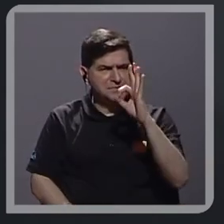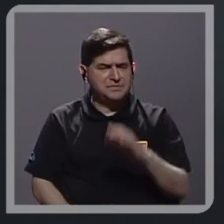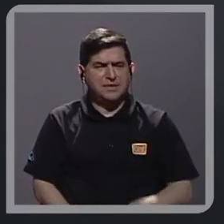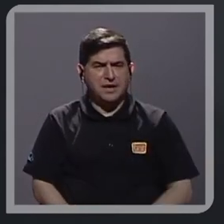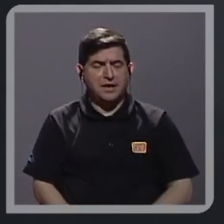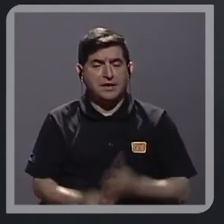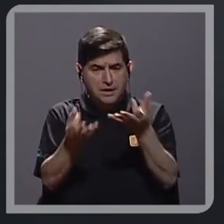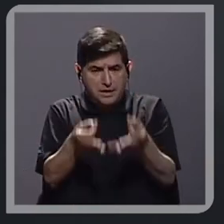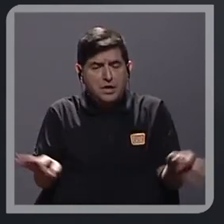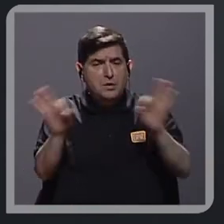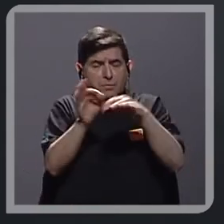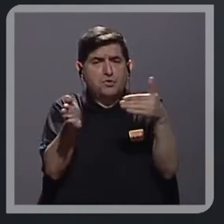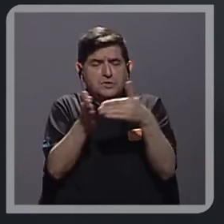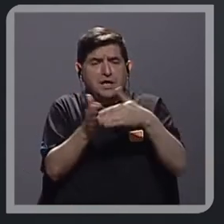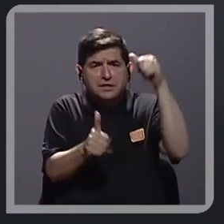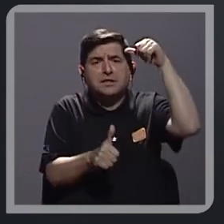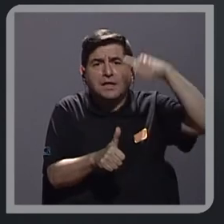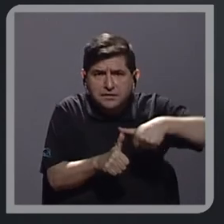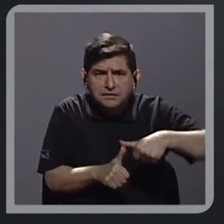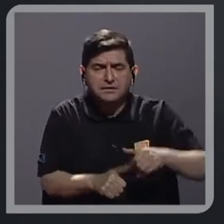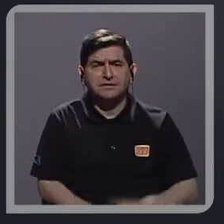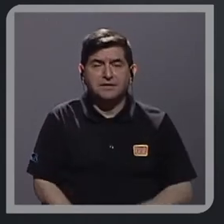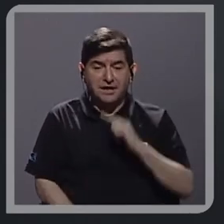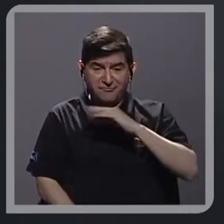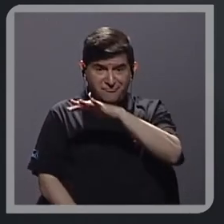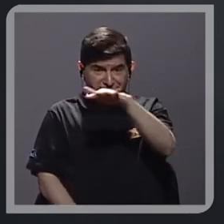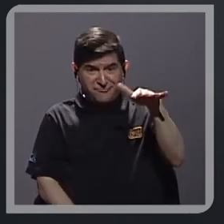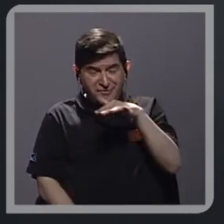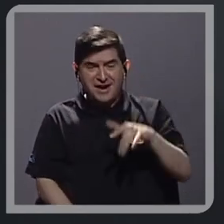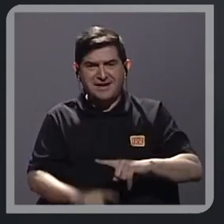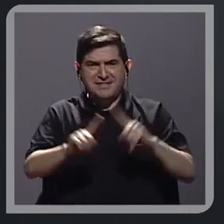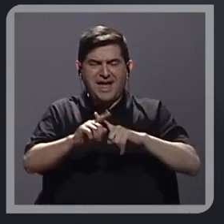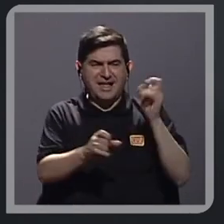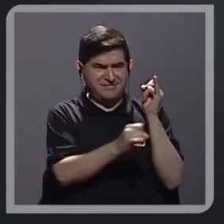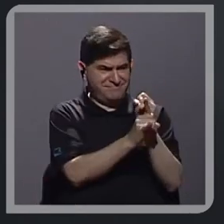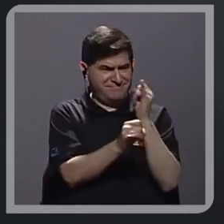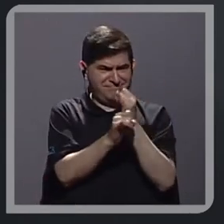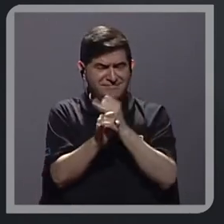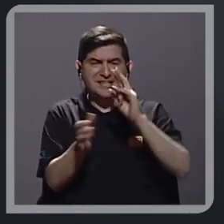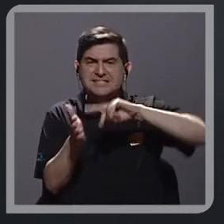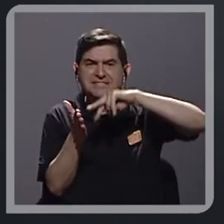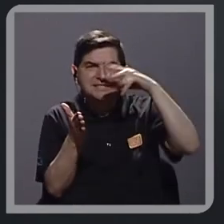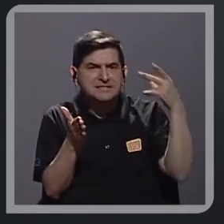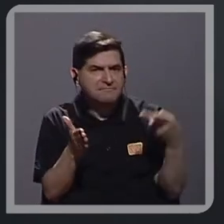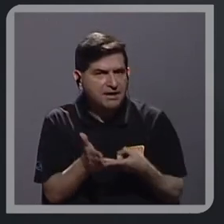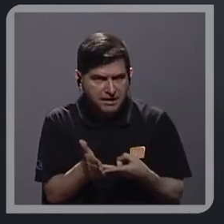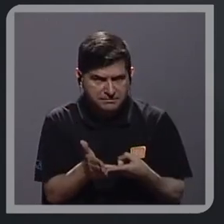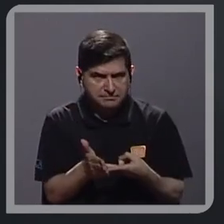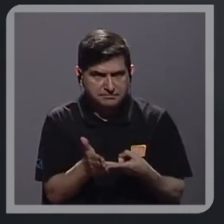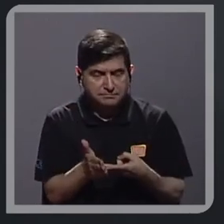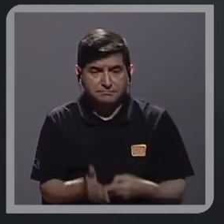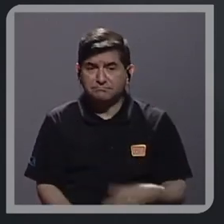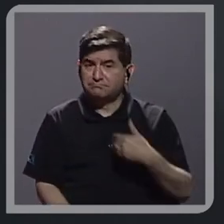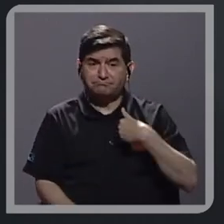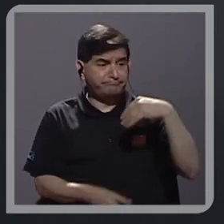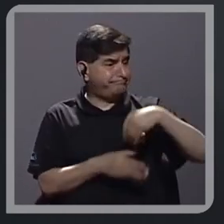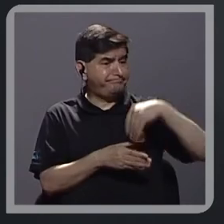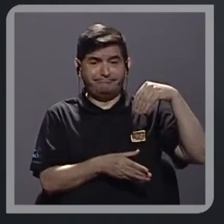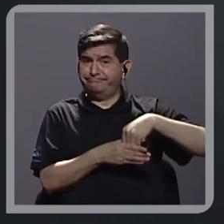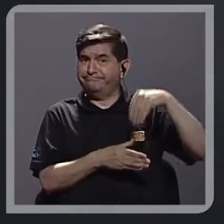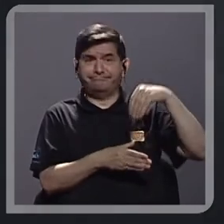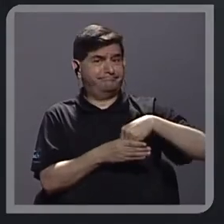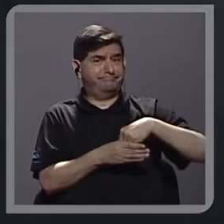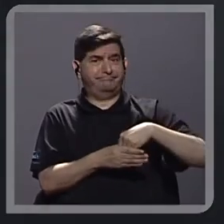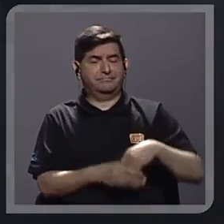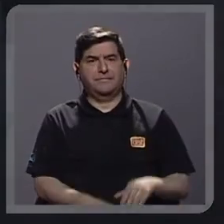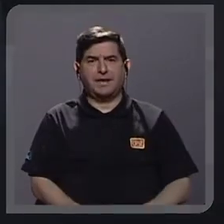merece la pena retomar, y es que la realidad de muchas de las instituciones significó el no tener ingresos. Por ejemplo,